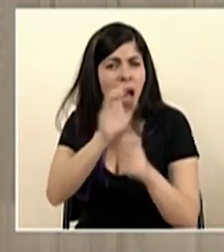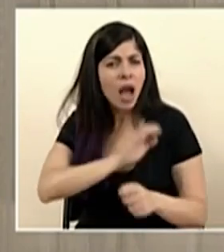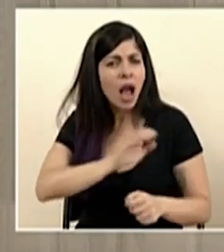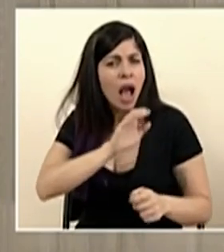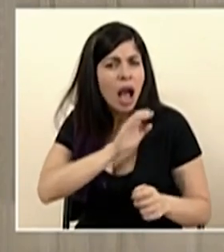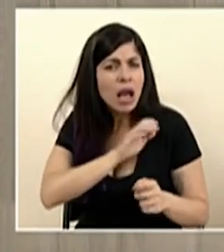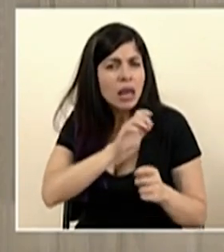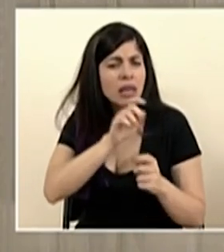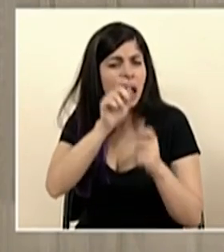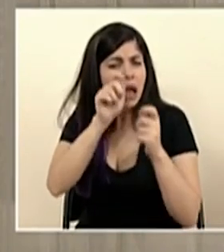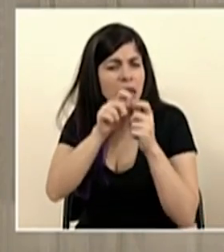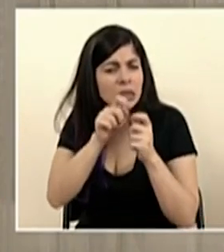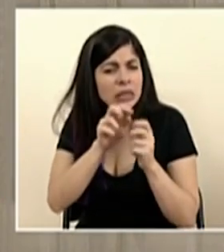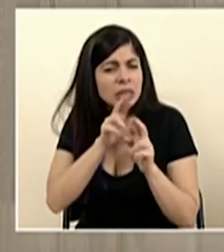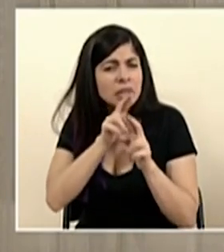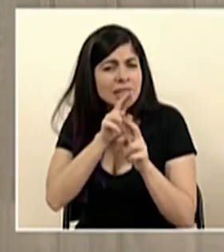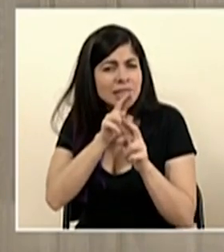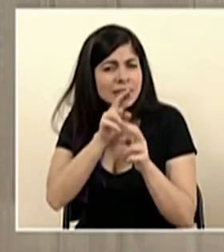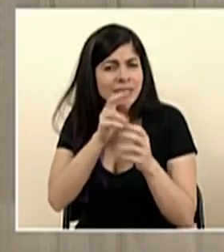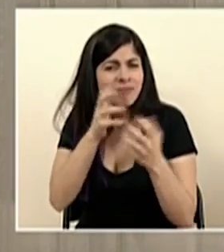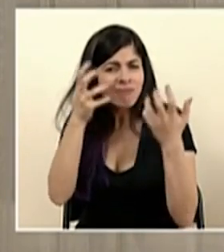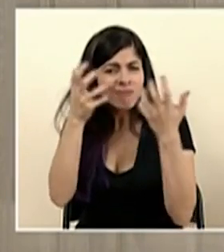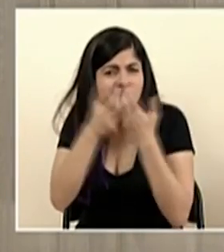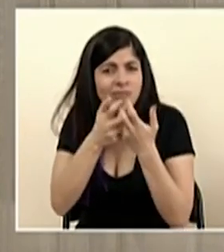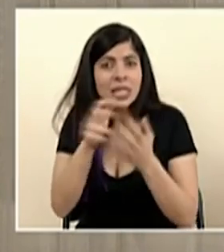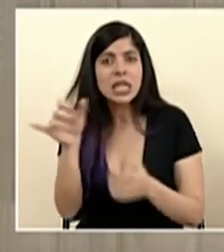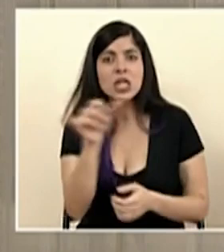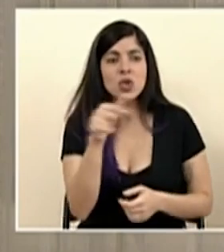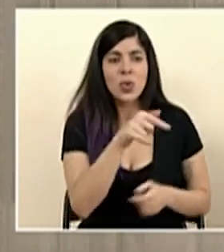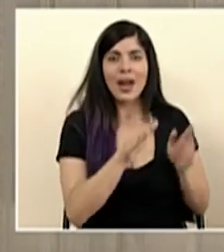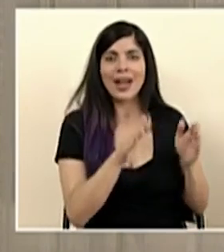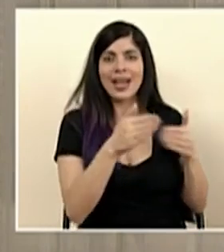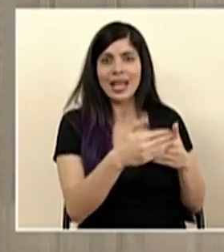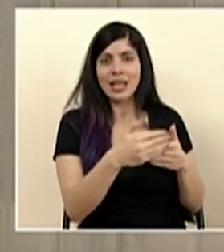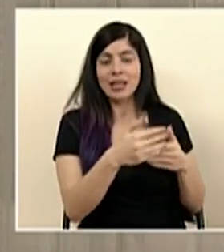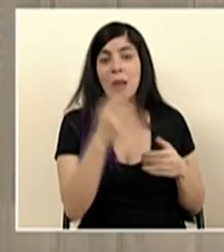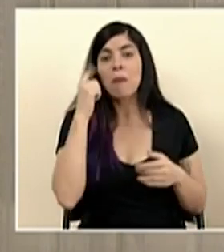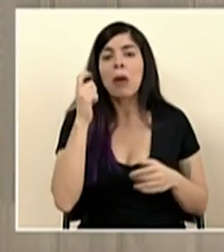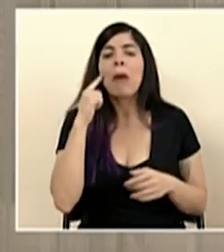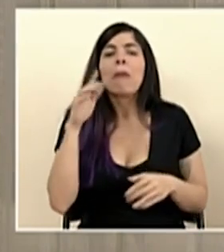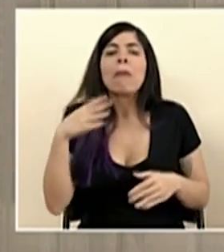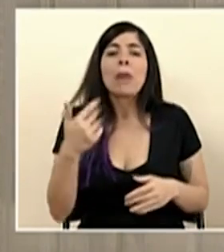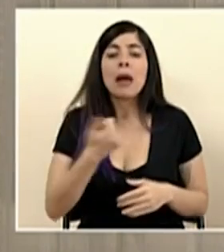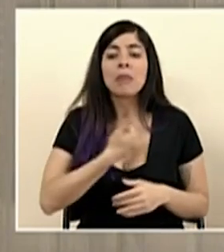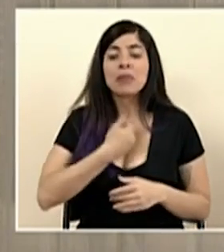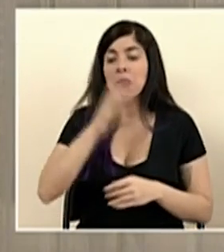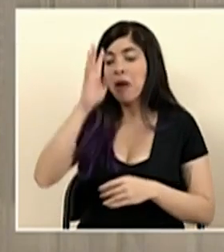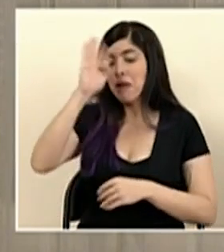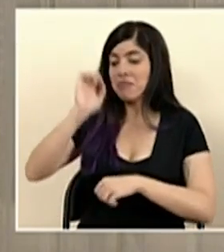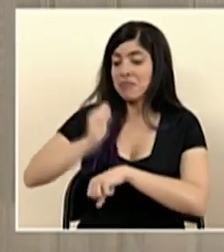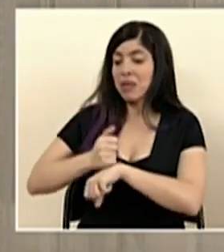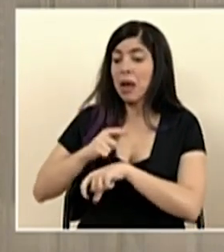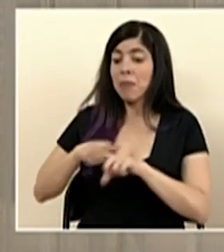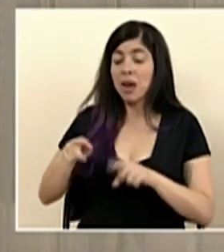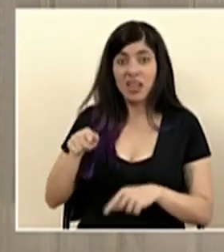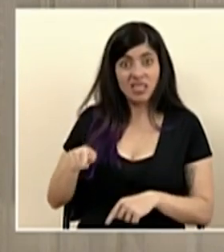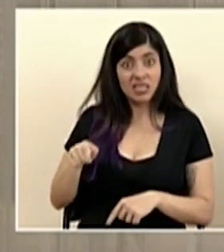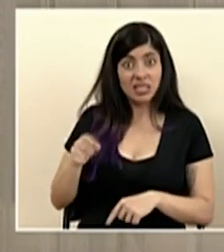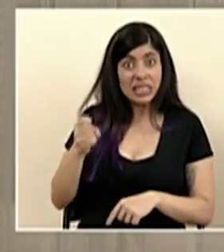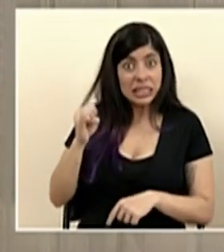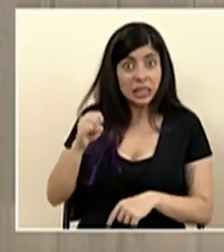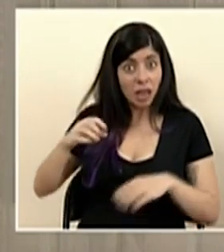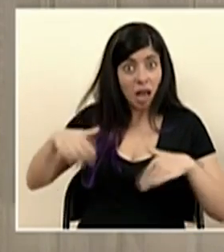especificidad y sensibilidad que las que se utilizan en los kits, porque nada haríamos con tener una solución que no nos permita